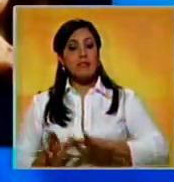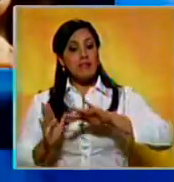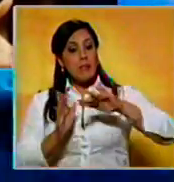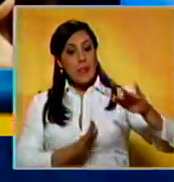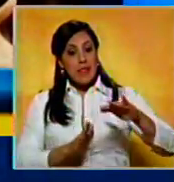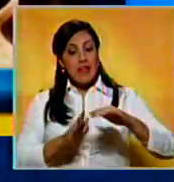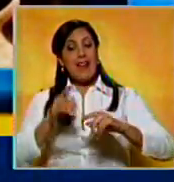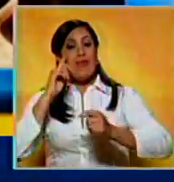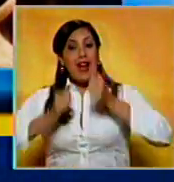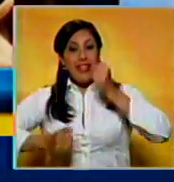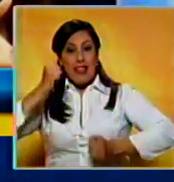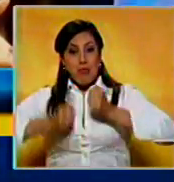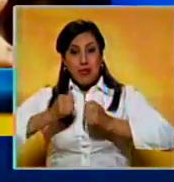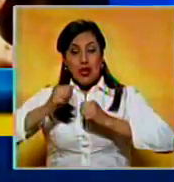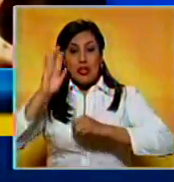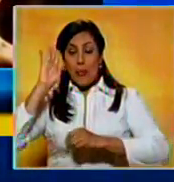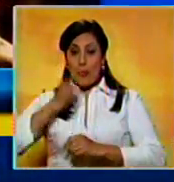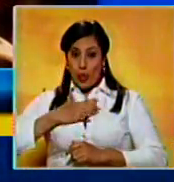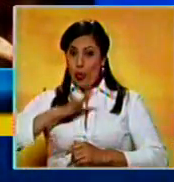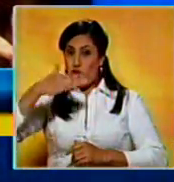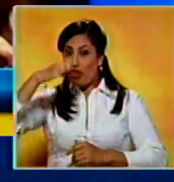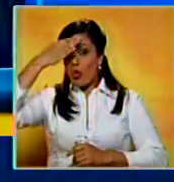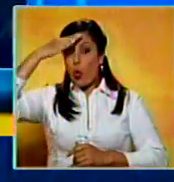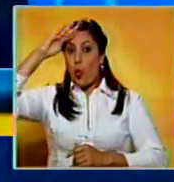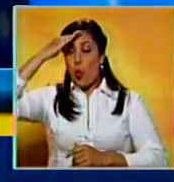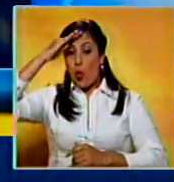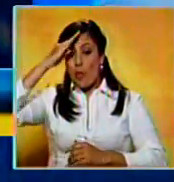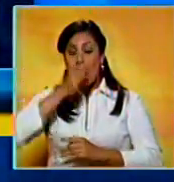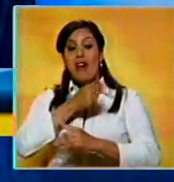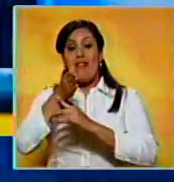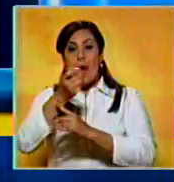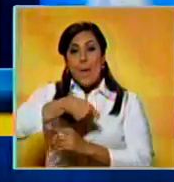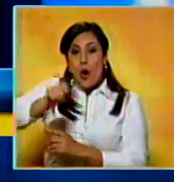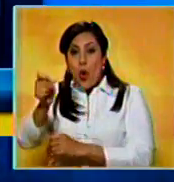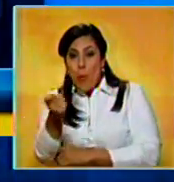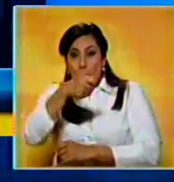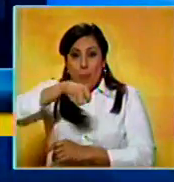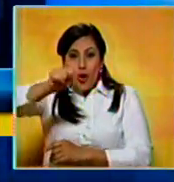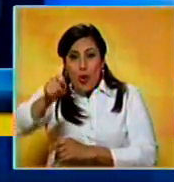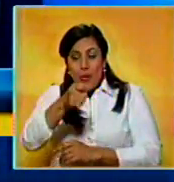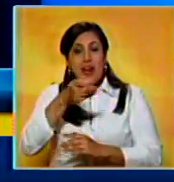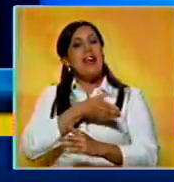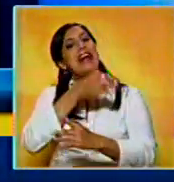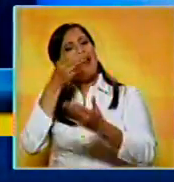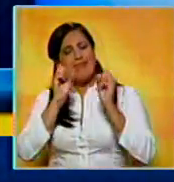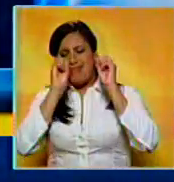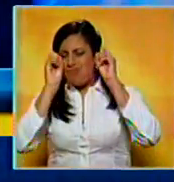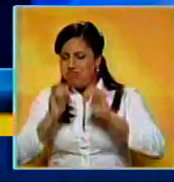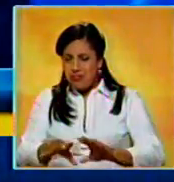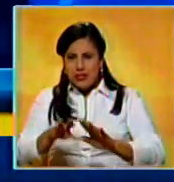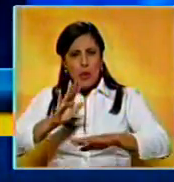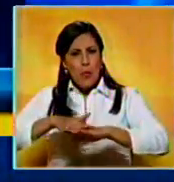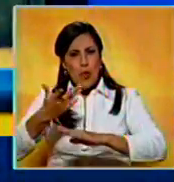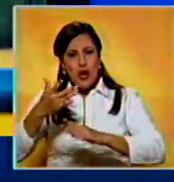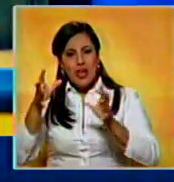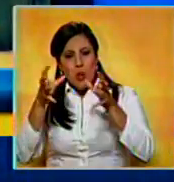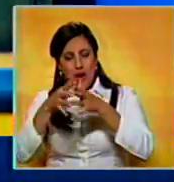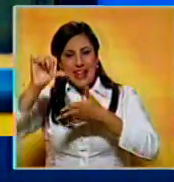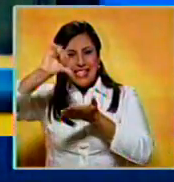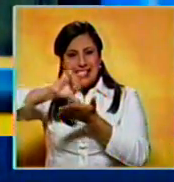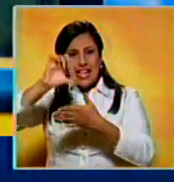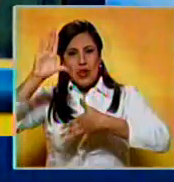La atleta cubana Sandra Mustelier del equipo femenino de tenis de mesa abandonó la delegación de su país en los Juegos